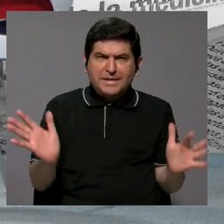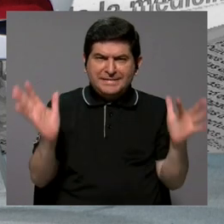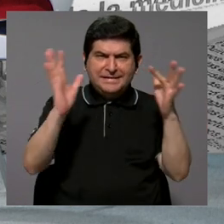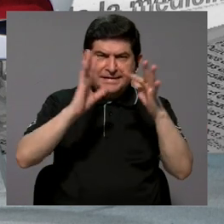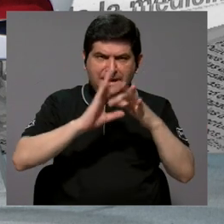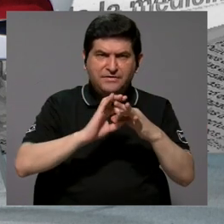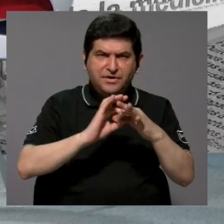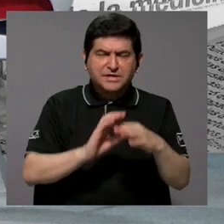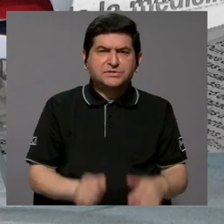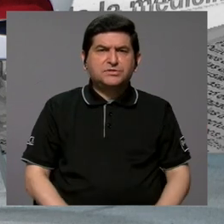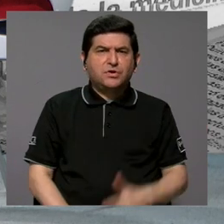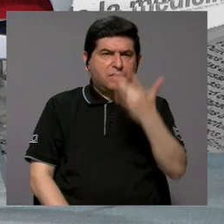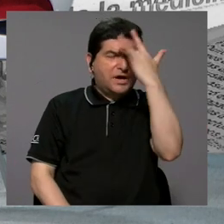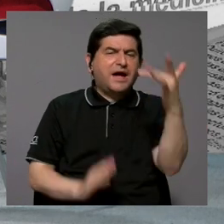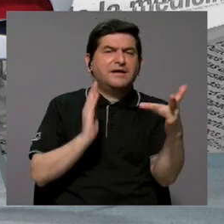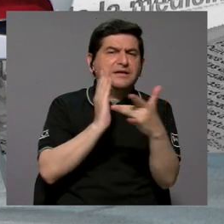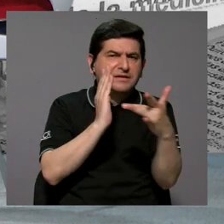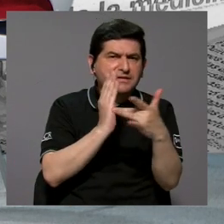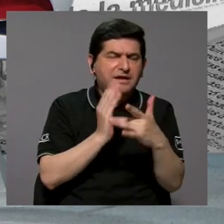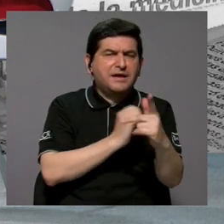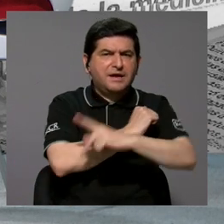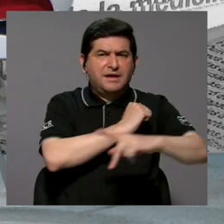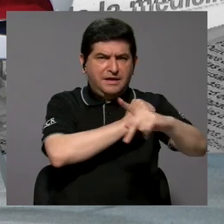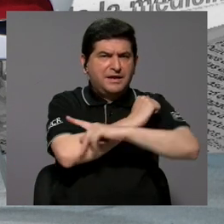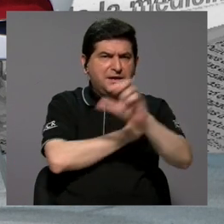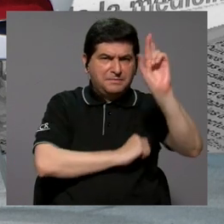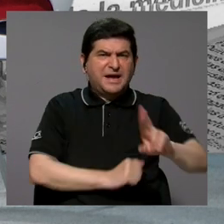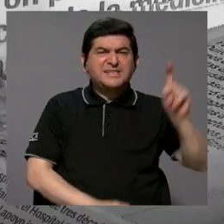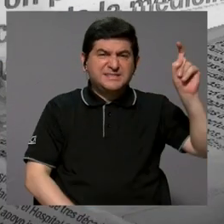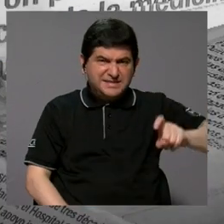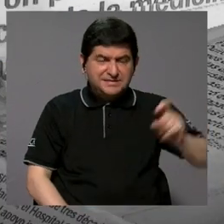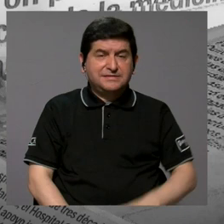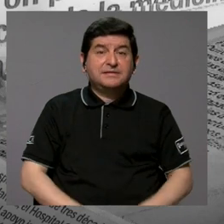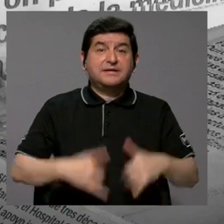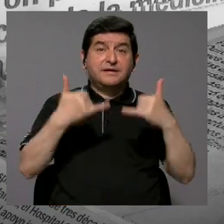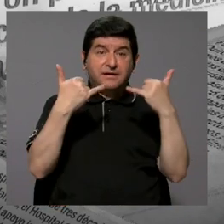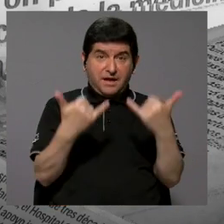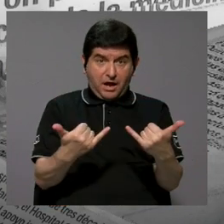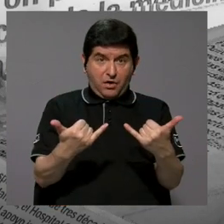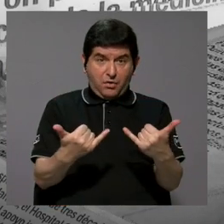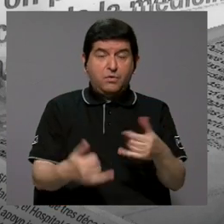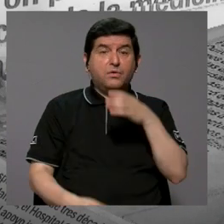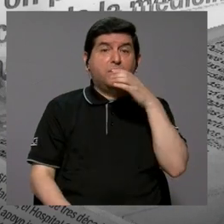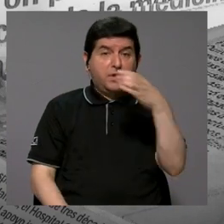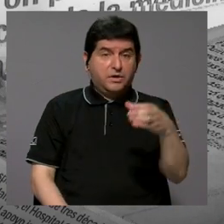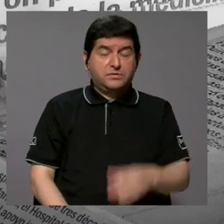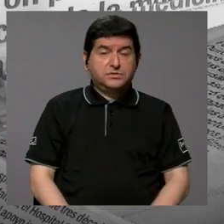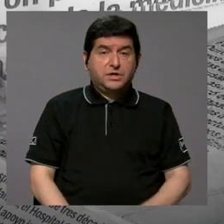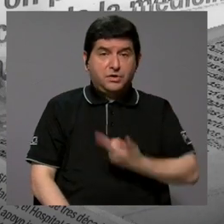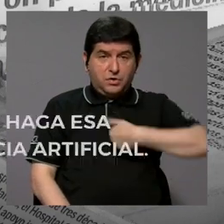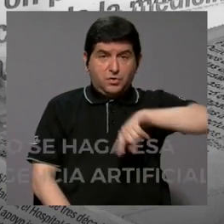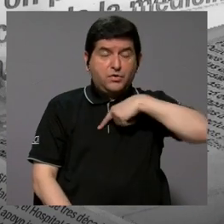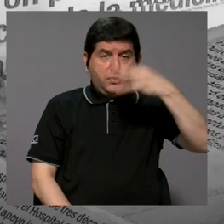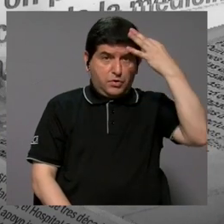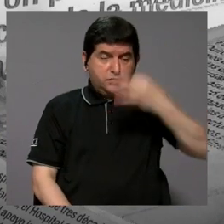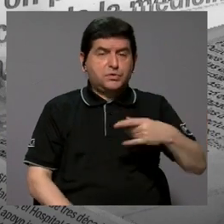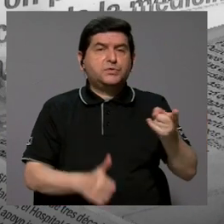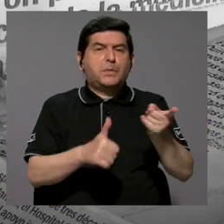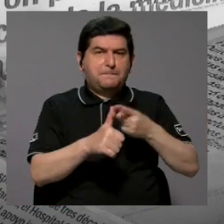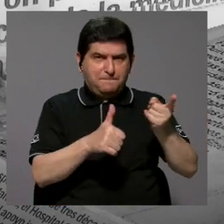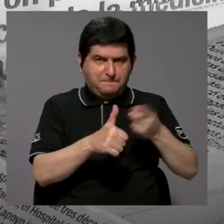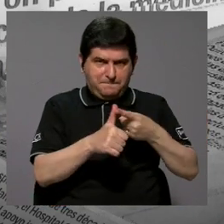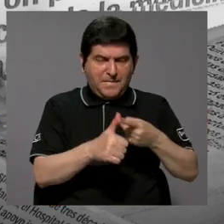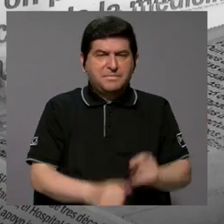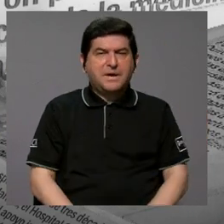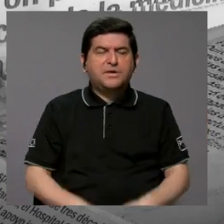relacionadas con la inteligencia artificial en un país como Costa Rica? Ahorita, nuestra recomendación y nuestro criterio es que primero